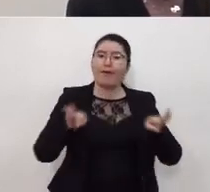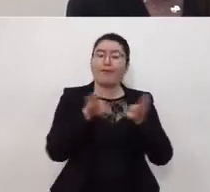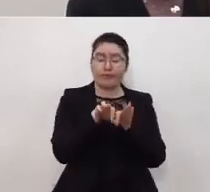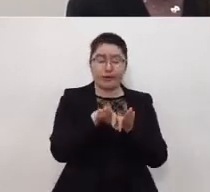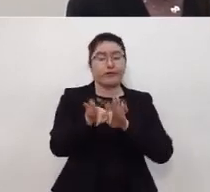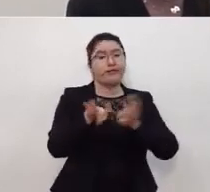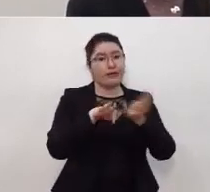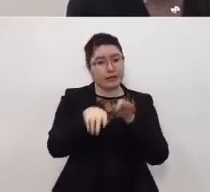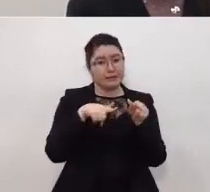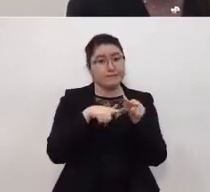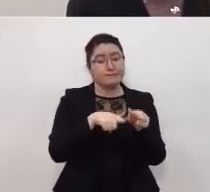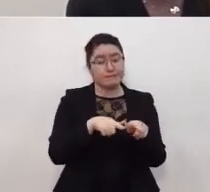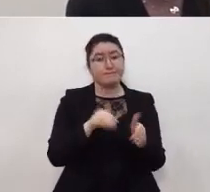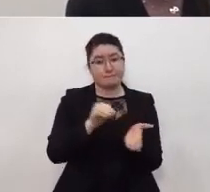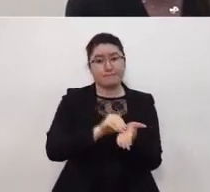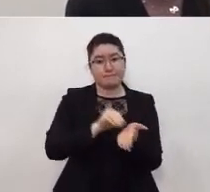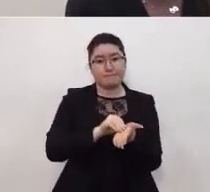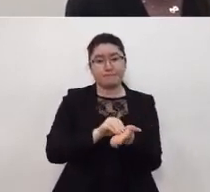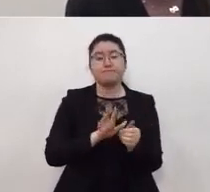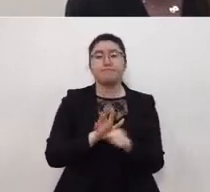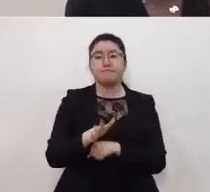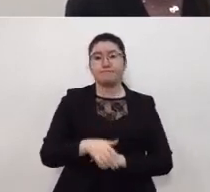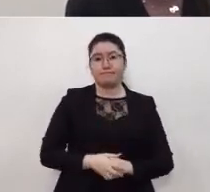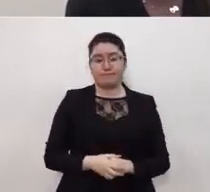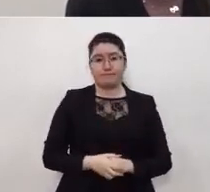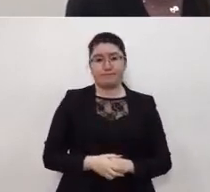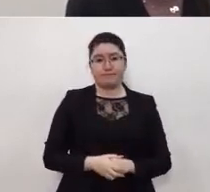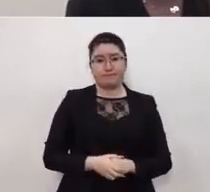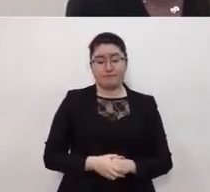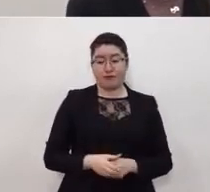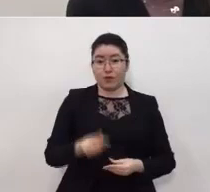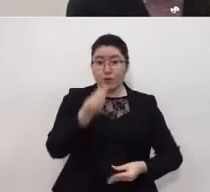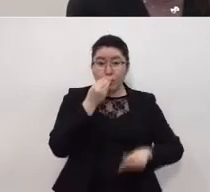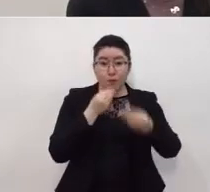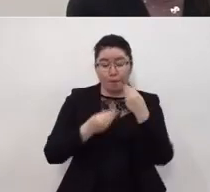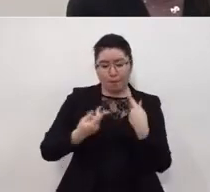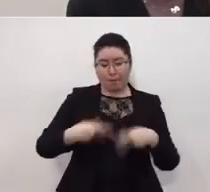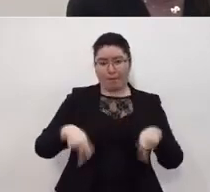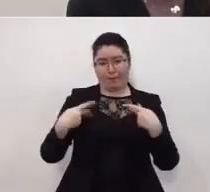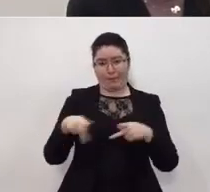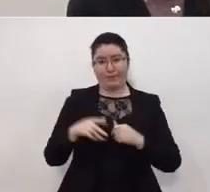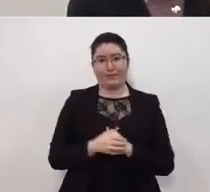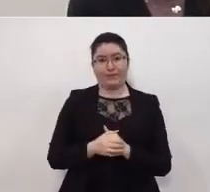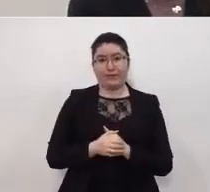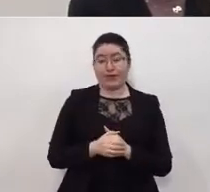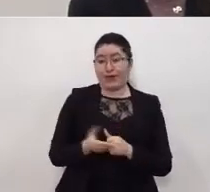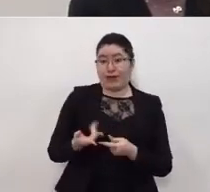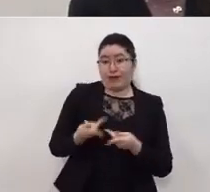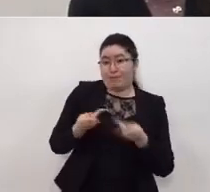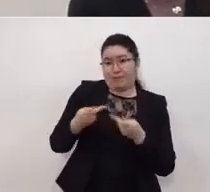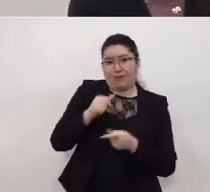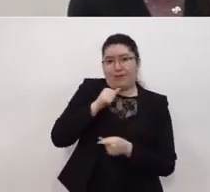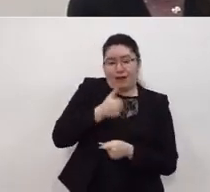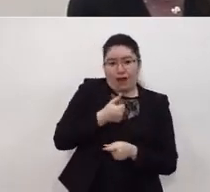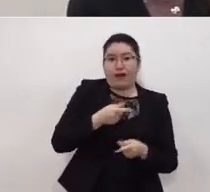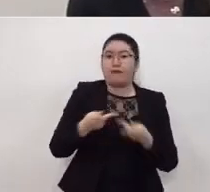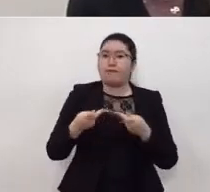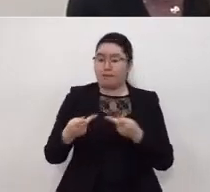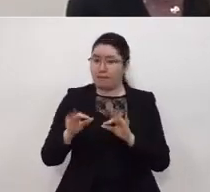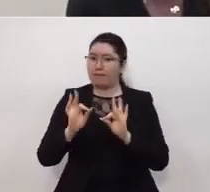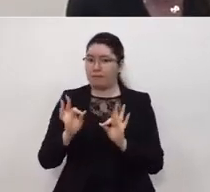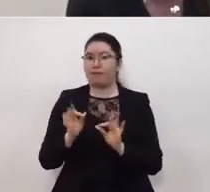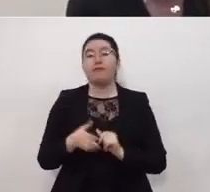permanecerán en funcionamiento son los siguientes. Venta de alimentos sin preparar y preparados